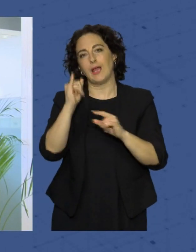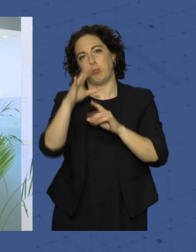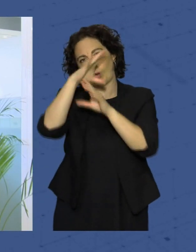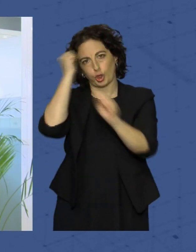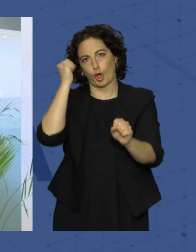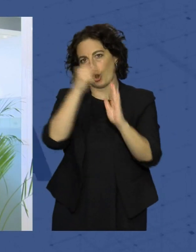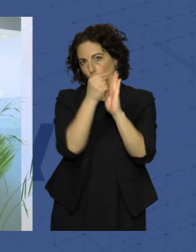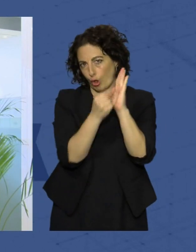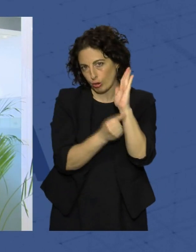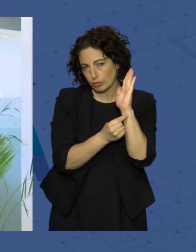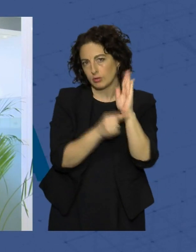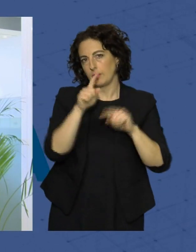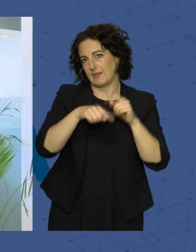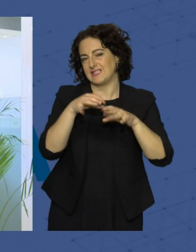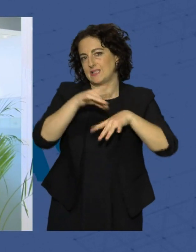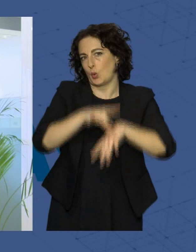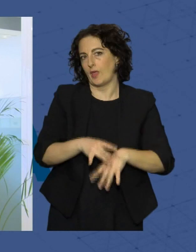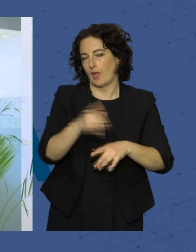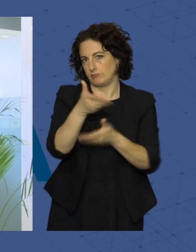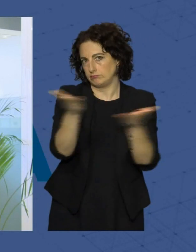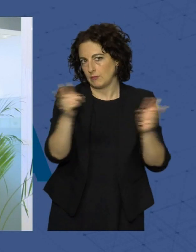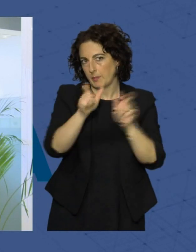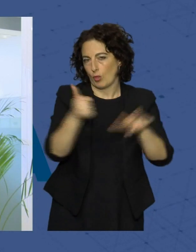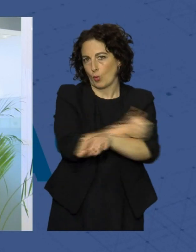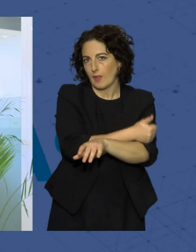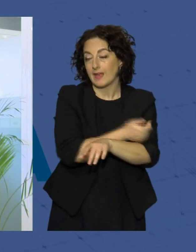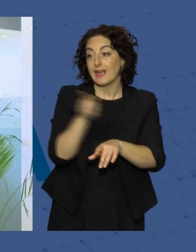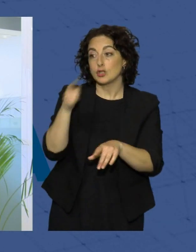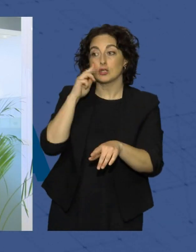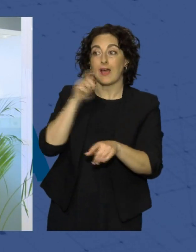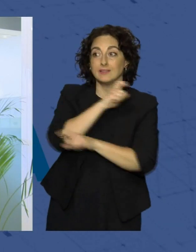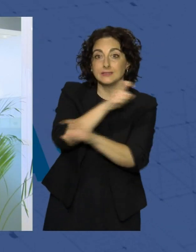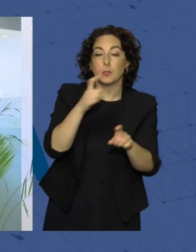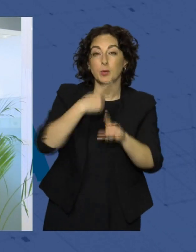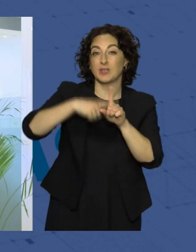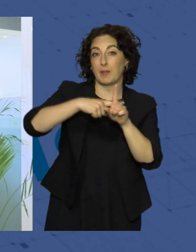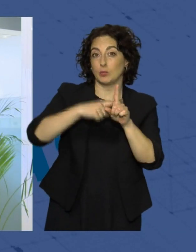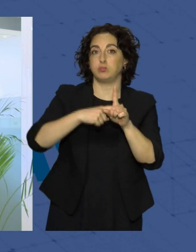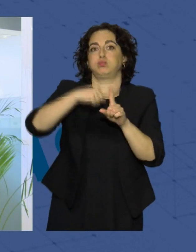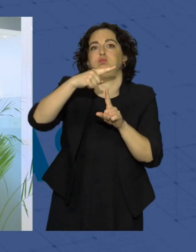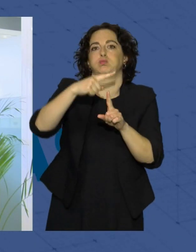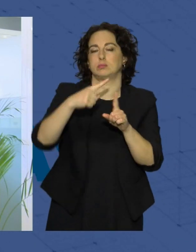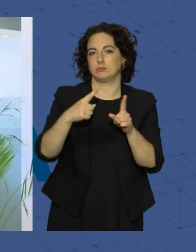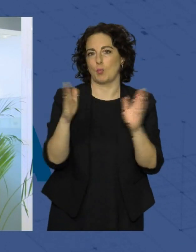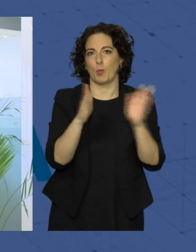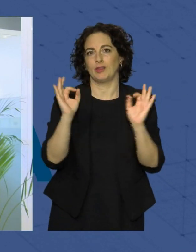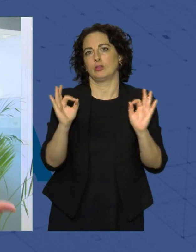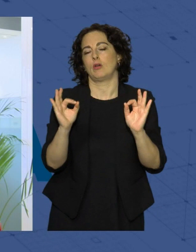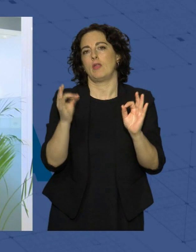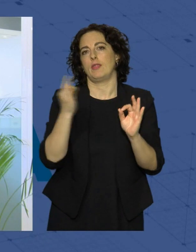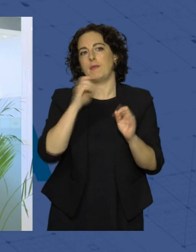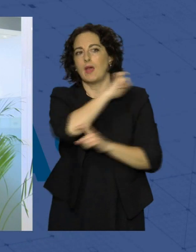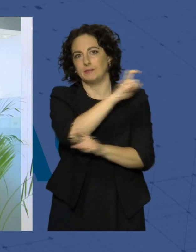en cuanto a seguridad ciudadana, pues ellos saben cuándo la temperatura llega a un momento en el que hay hacer